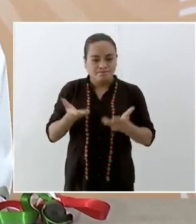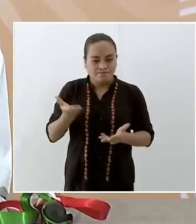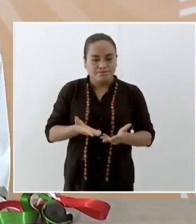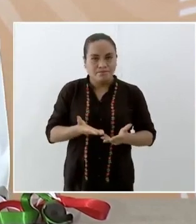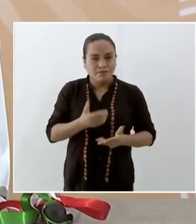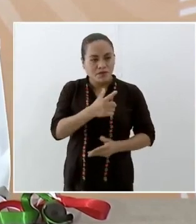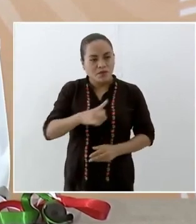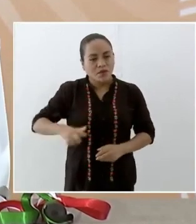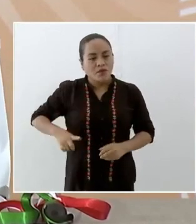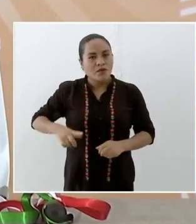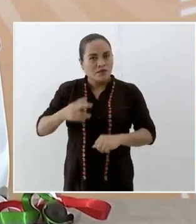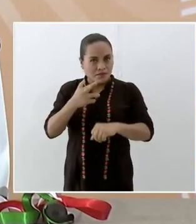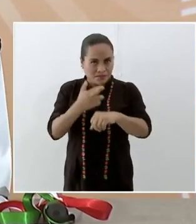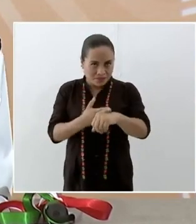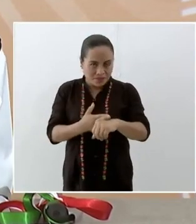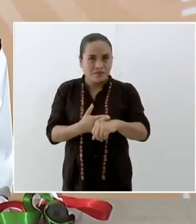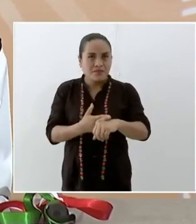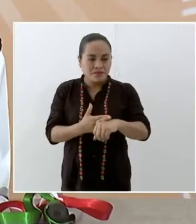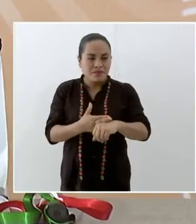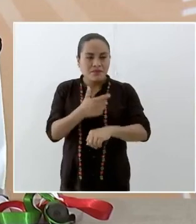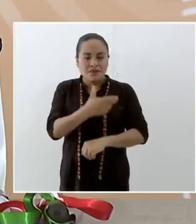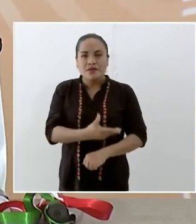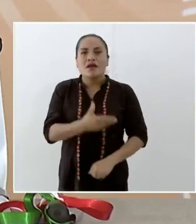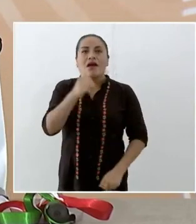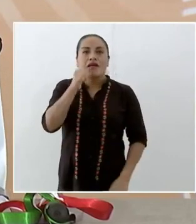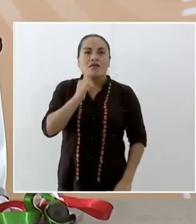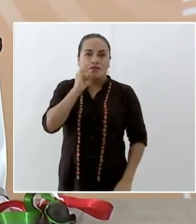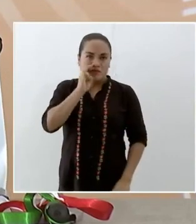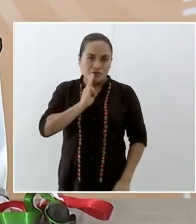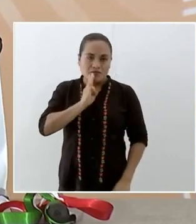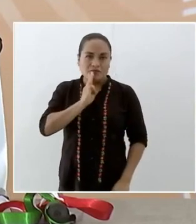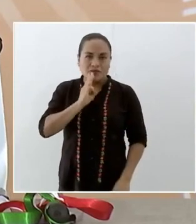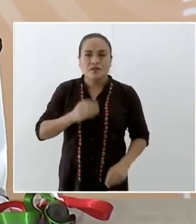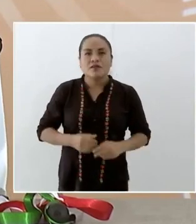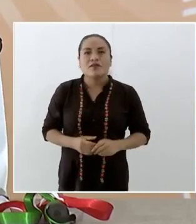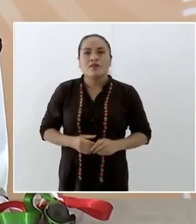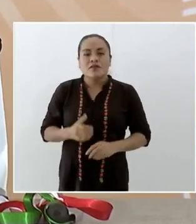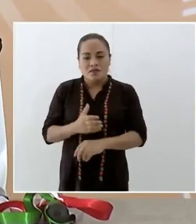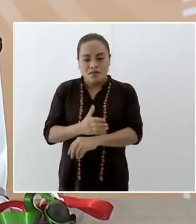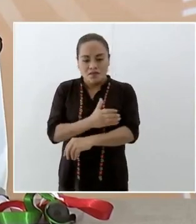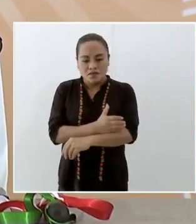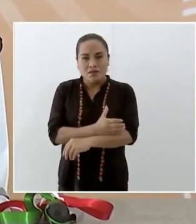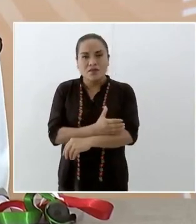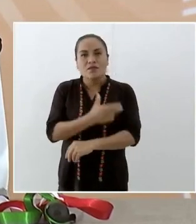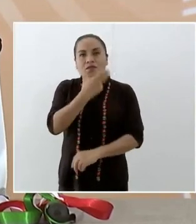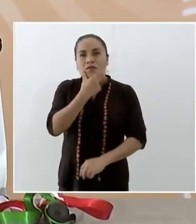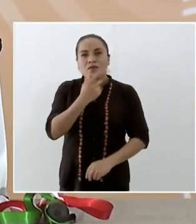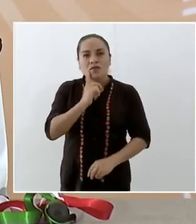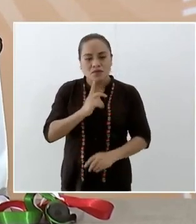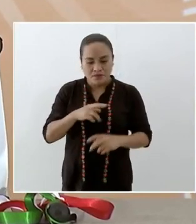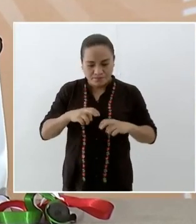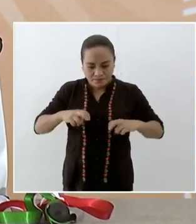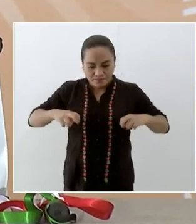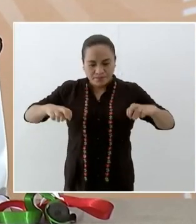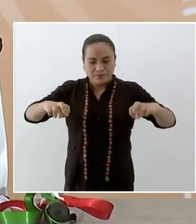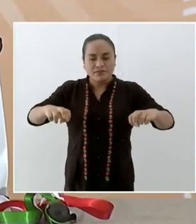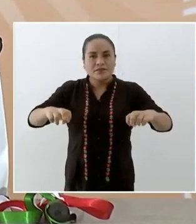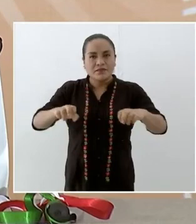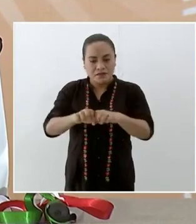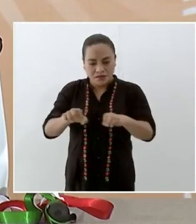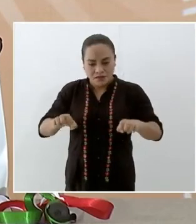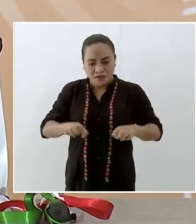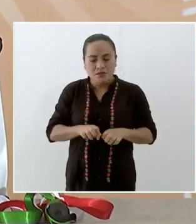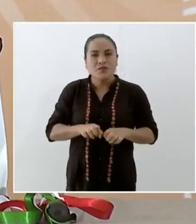gobernador Alejandro Murat compañeras compañeros del gabinete